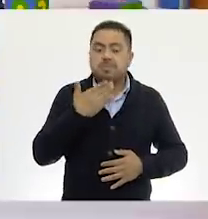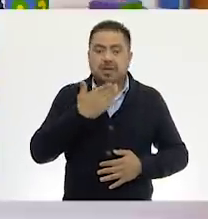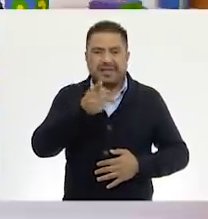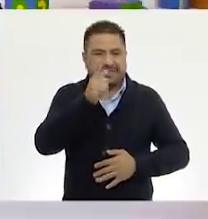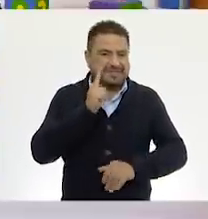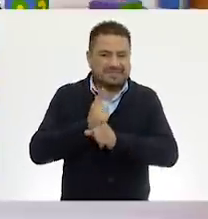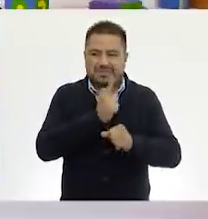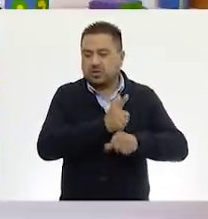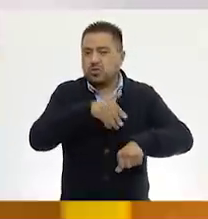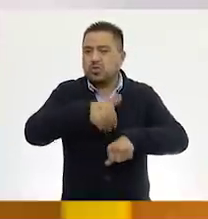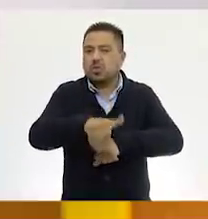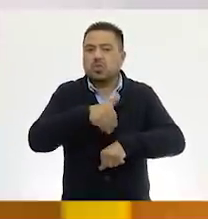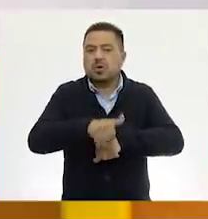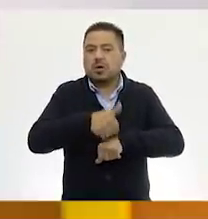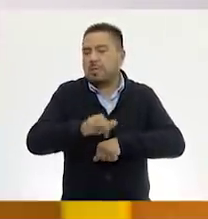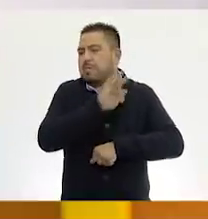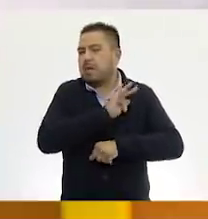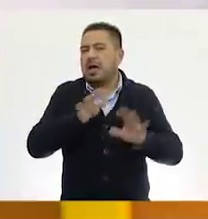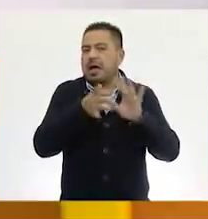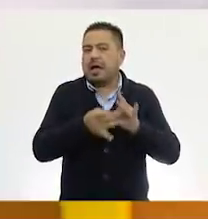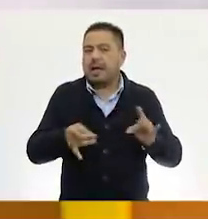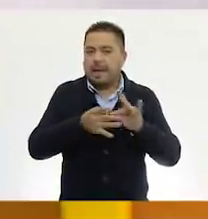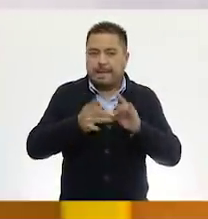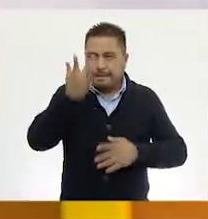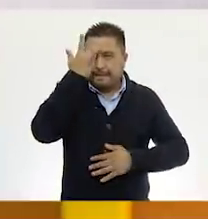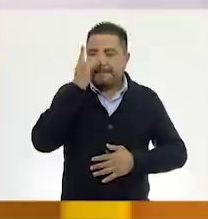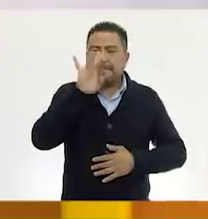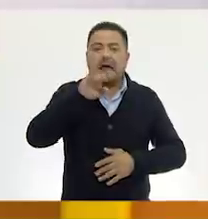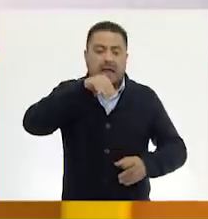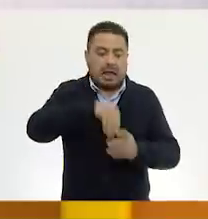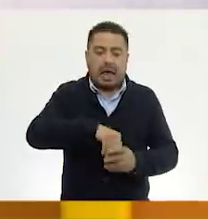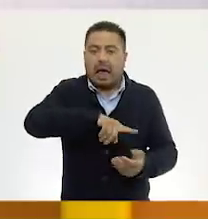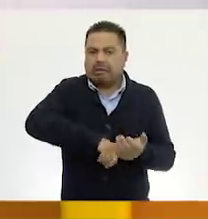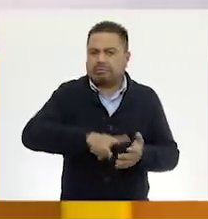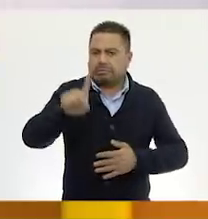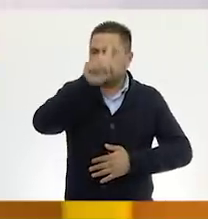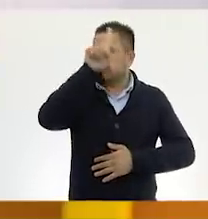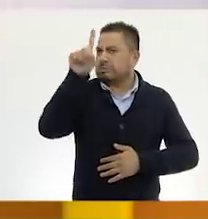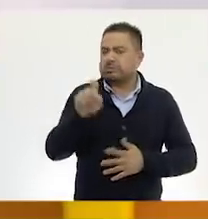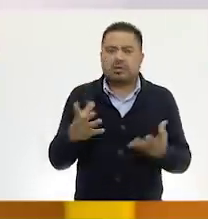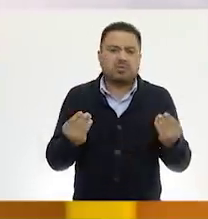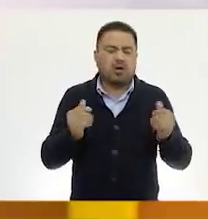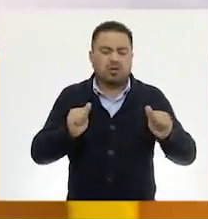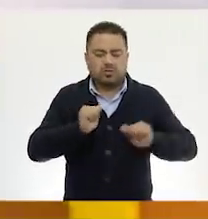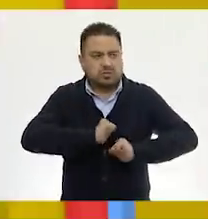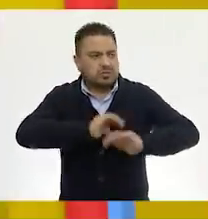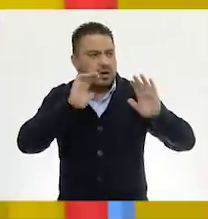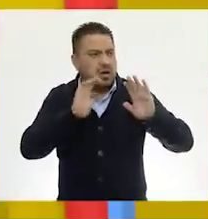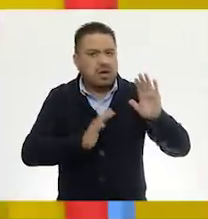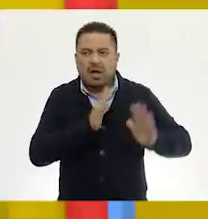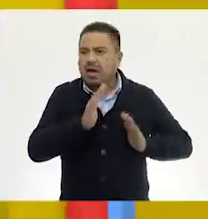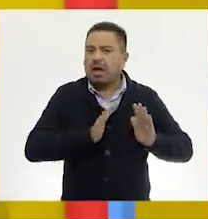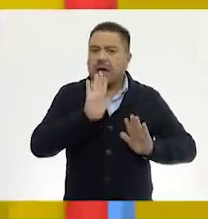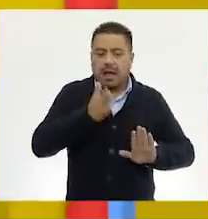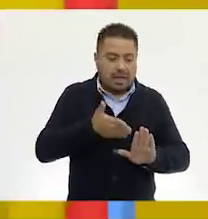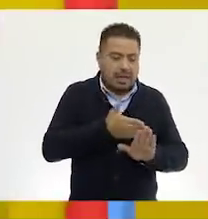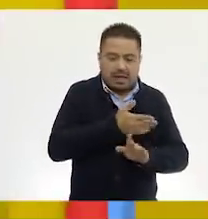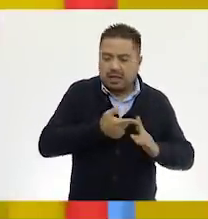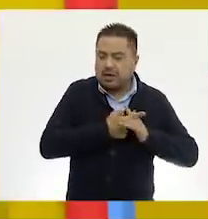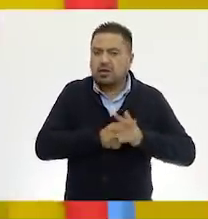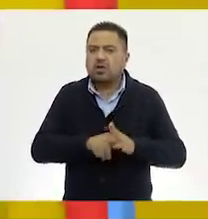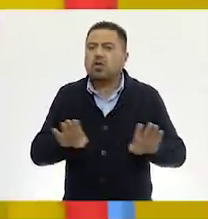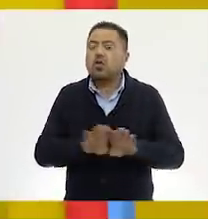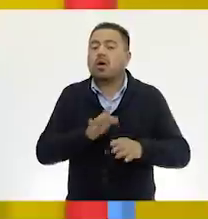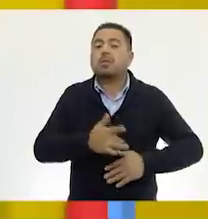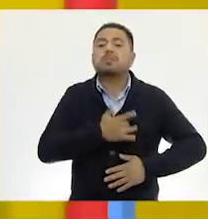Ya ves, los números, podría decirse que son mágicos. Esconden muchos misterios, muchas sorpresas. Pero antes de continuar, ¿cómo se han